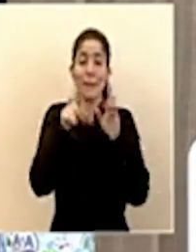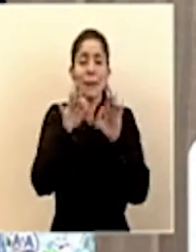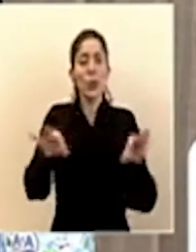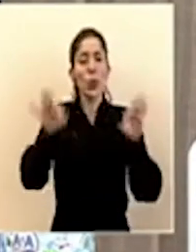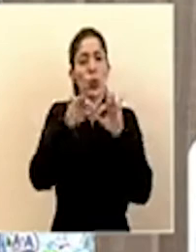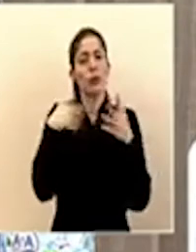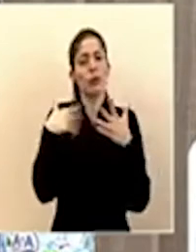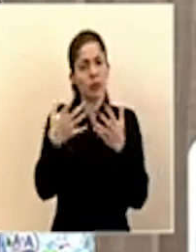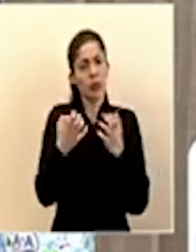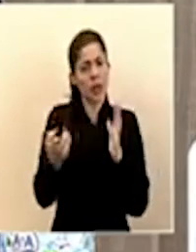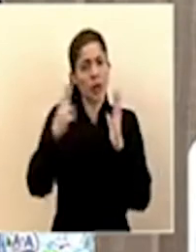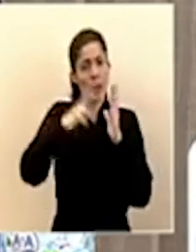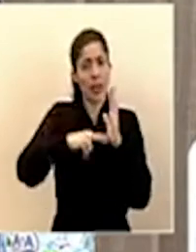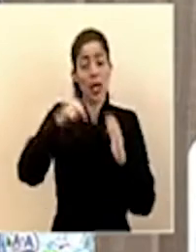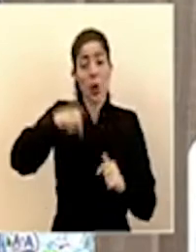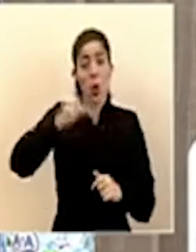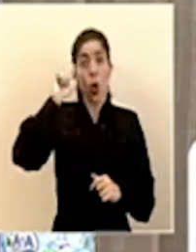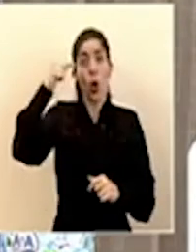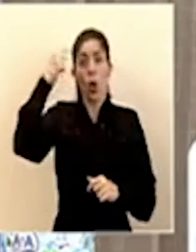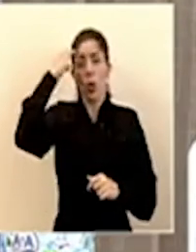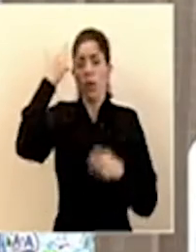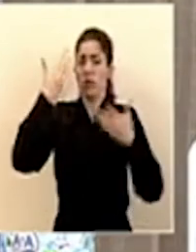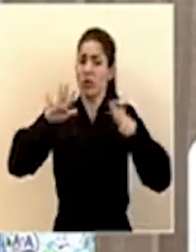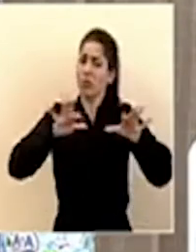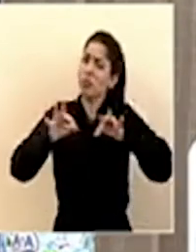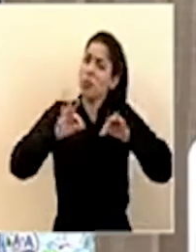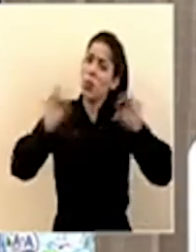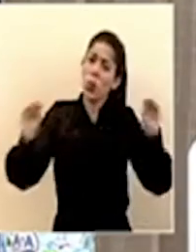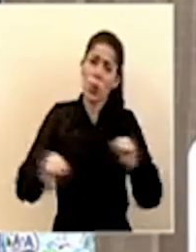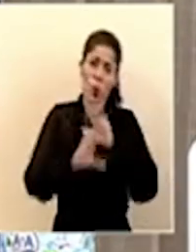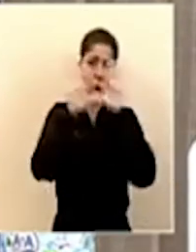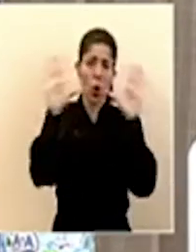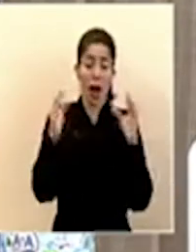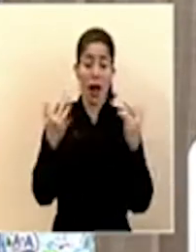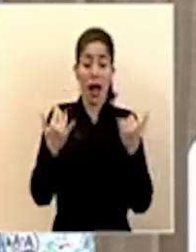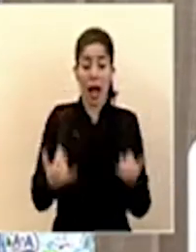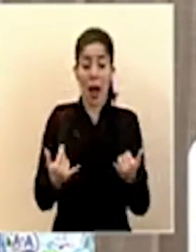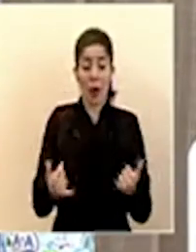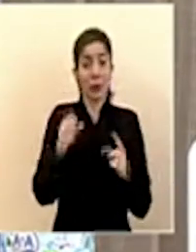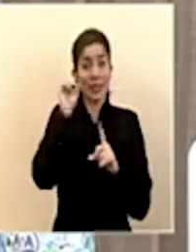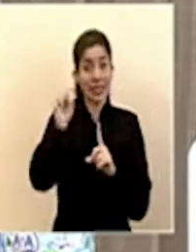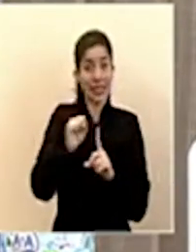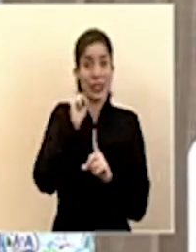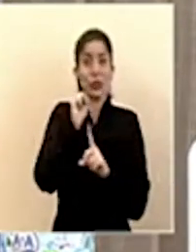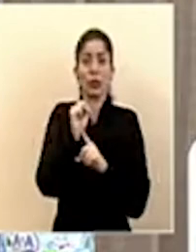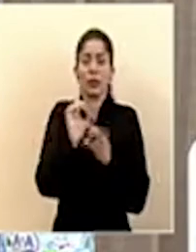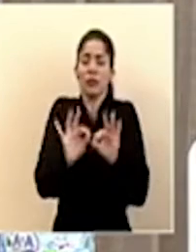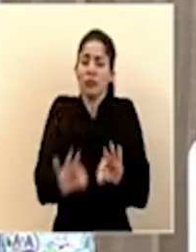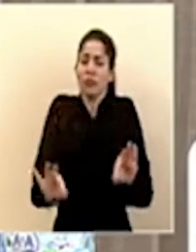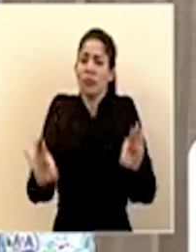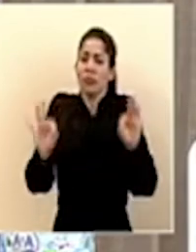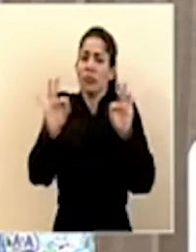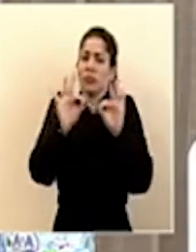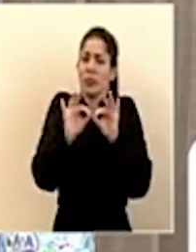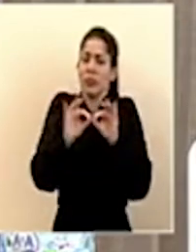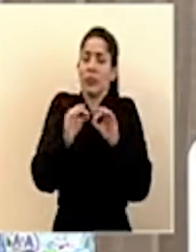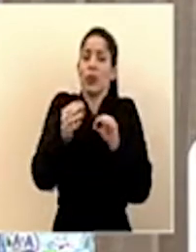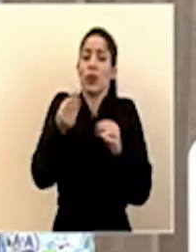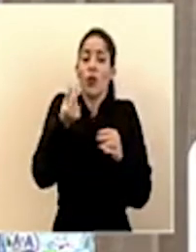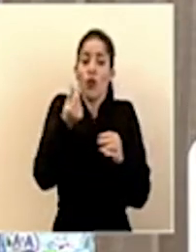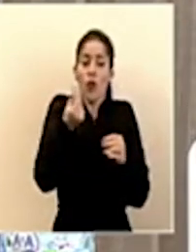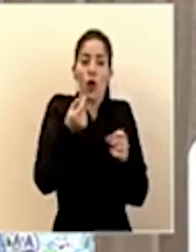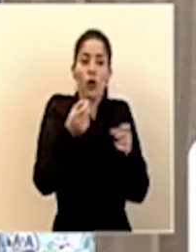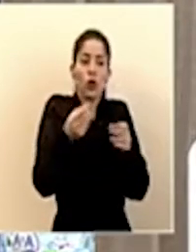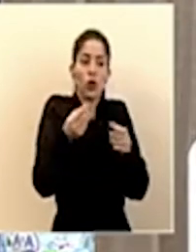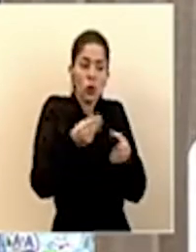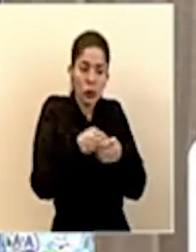reiterarlo, el gobierno ha sido clarísimo que en estas circunstancias es indispensable acumular liquidez